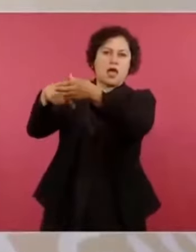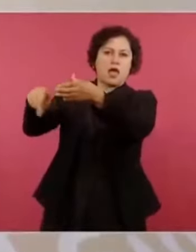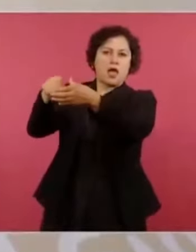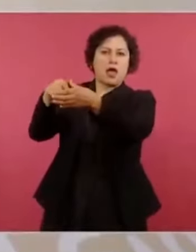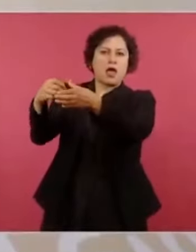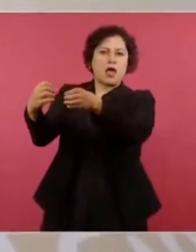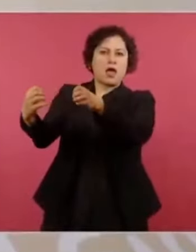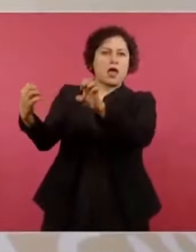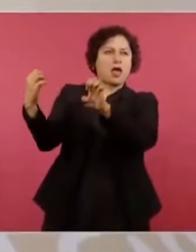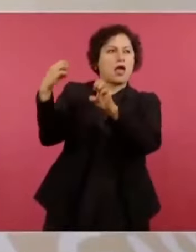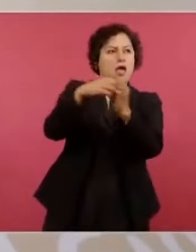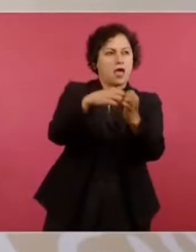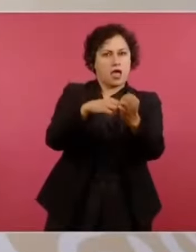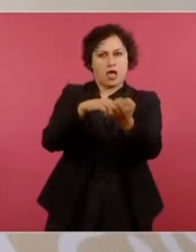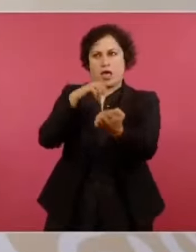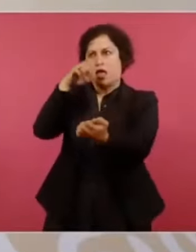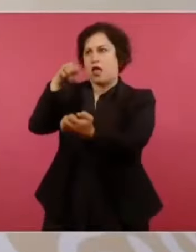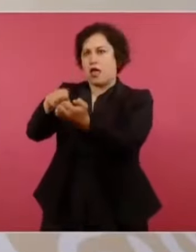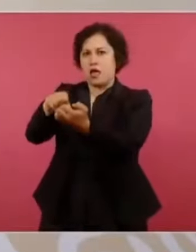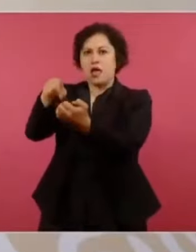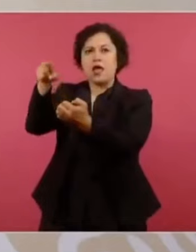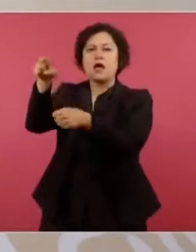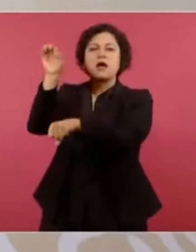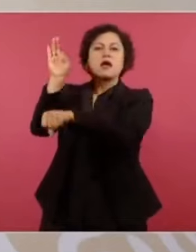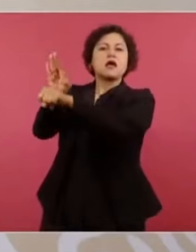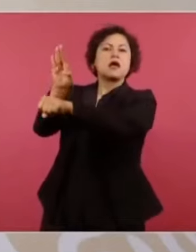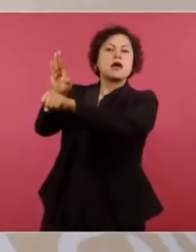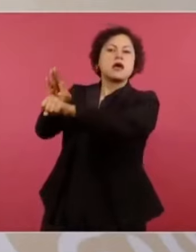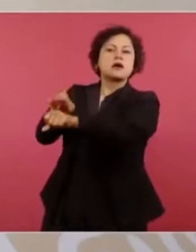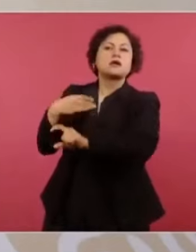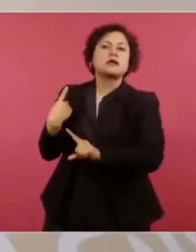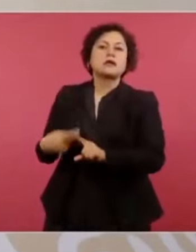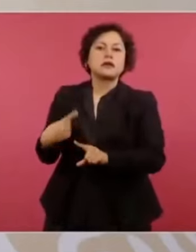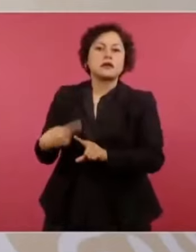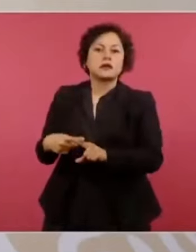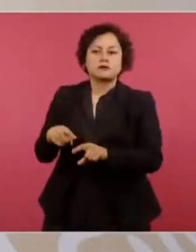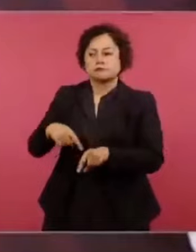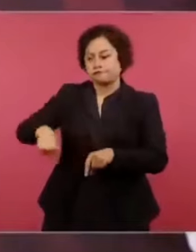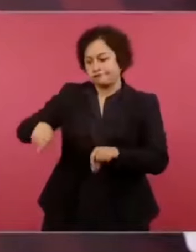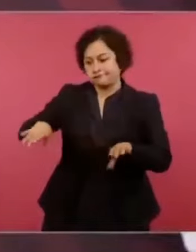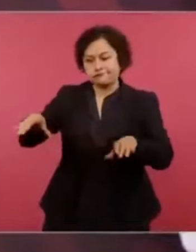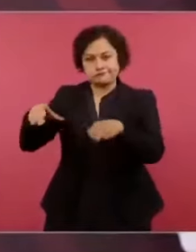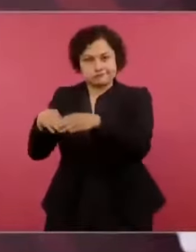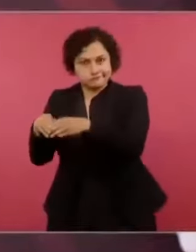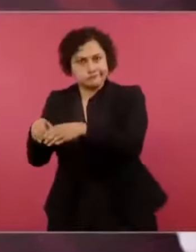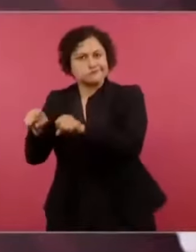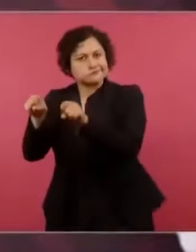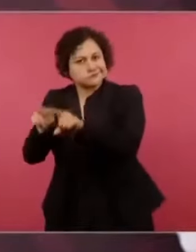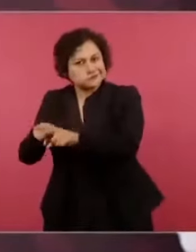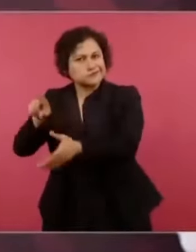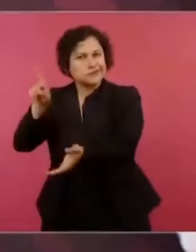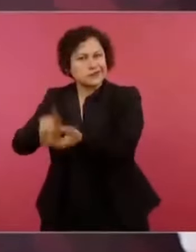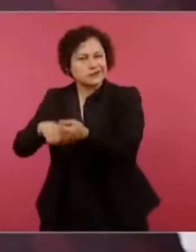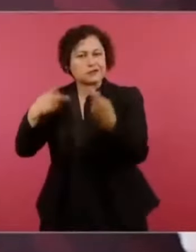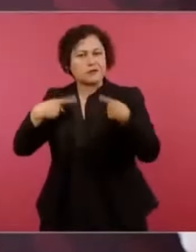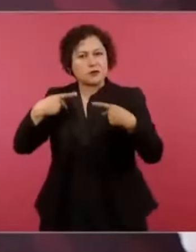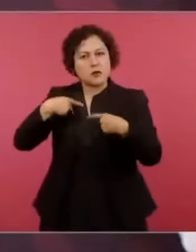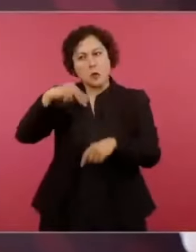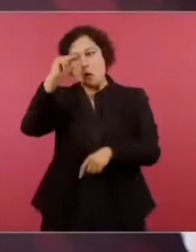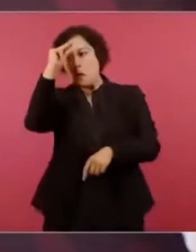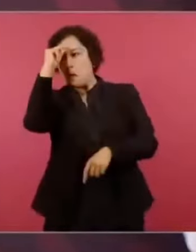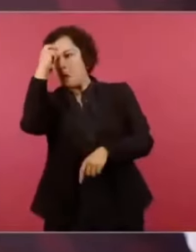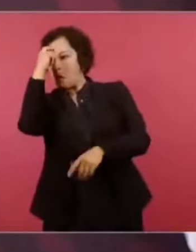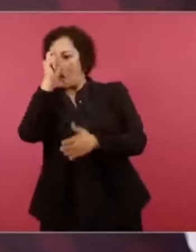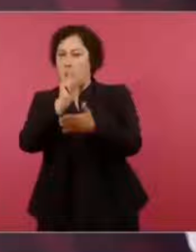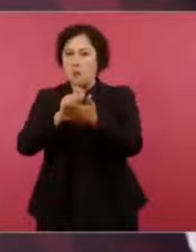de la academia y de la intelectualidad y de los medios de información.